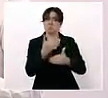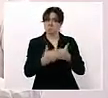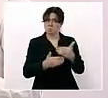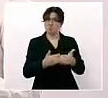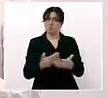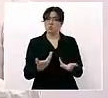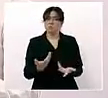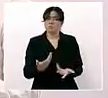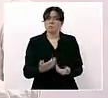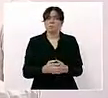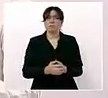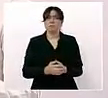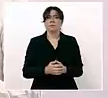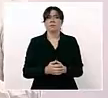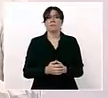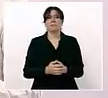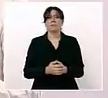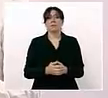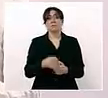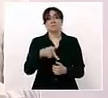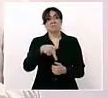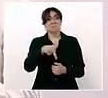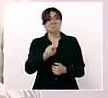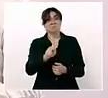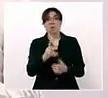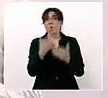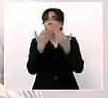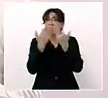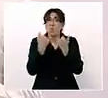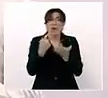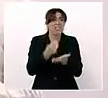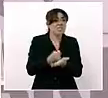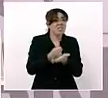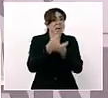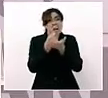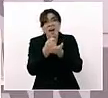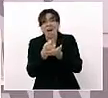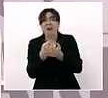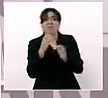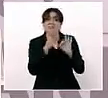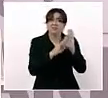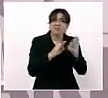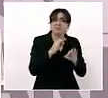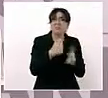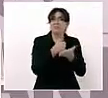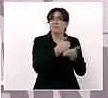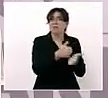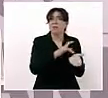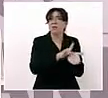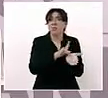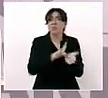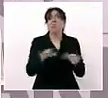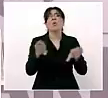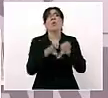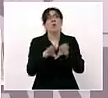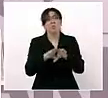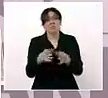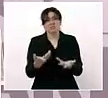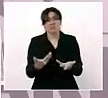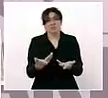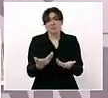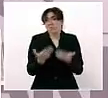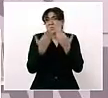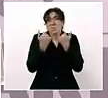Si no tienen ese tratamiento, esa atención, porque no hay centros de